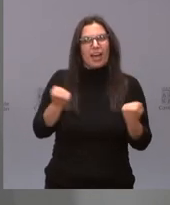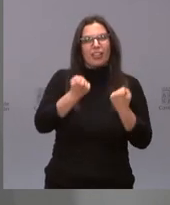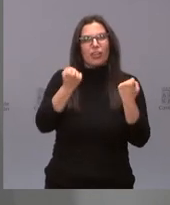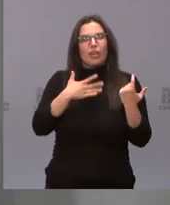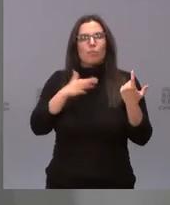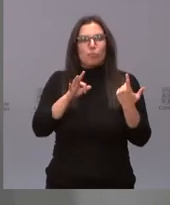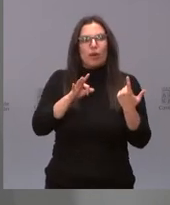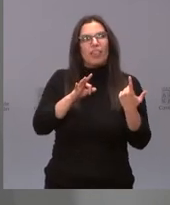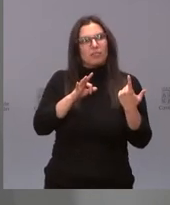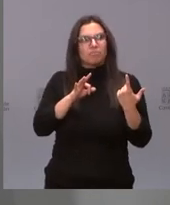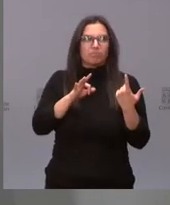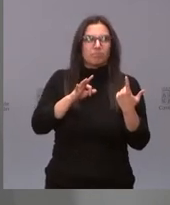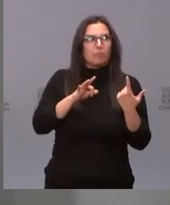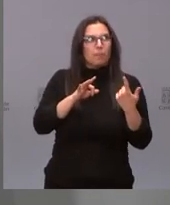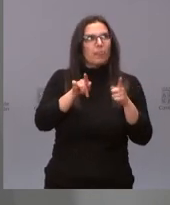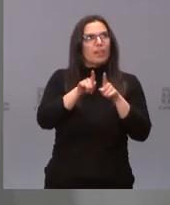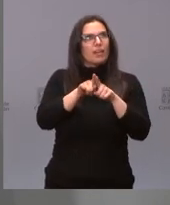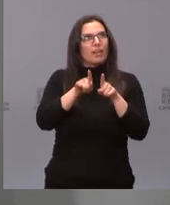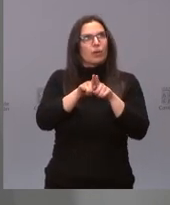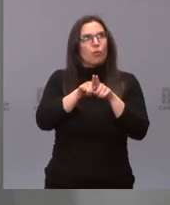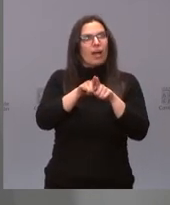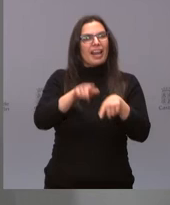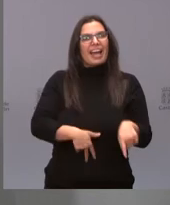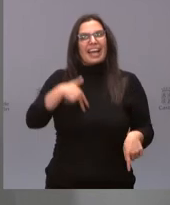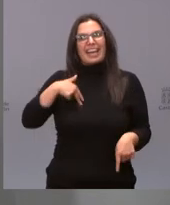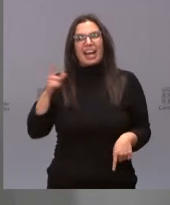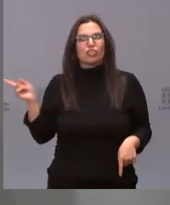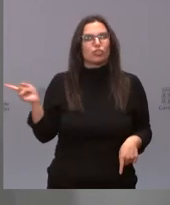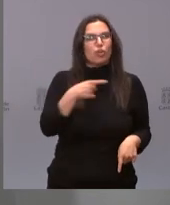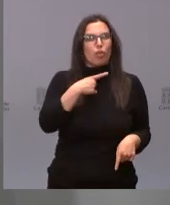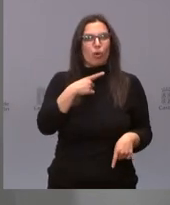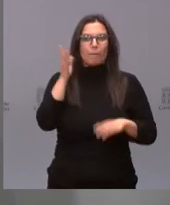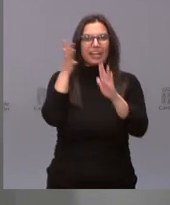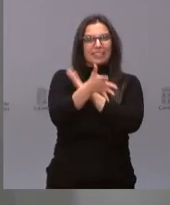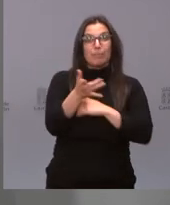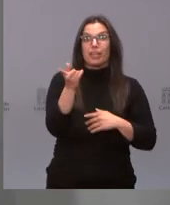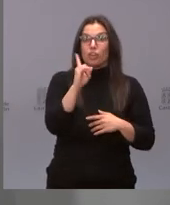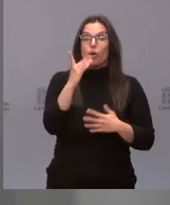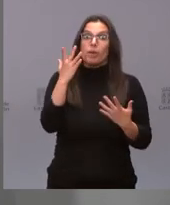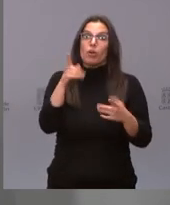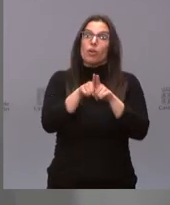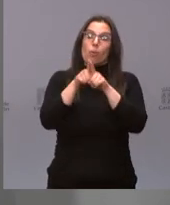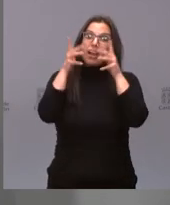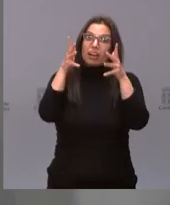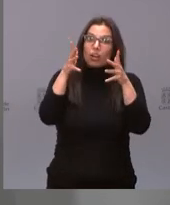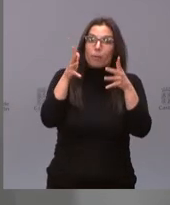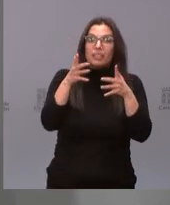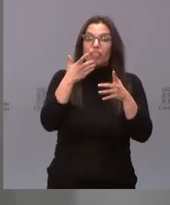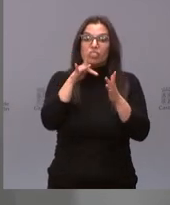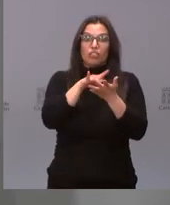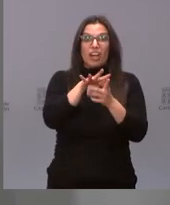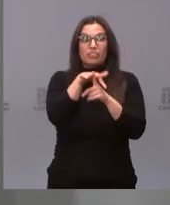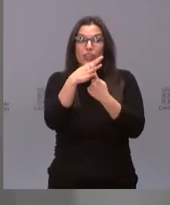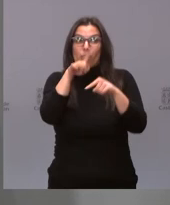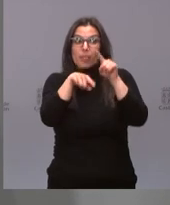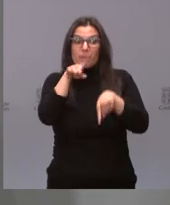mejor han venido para quedarse, no de manera extendida al 100%, pero sí, bueno, es recomendada en unos determinados momentos.